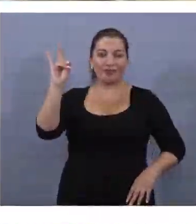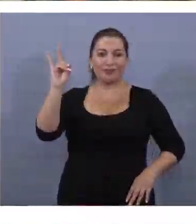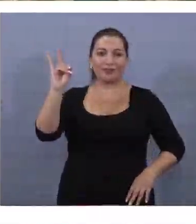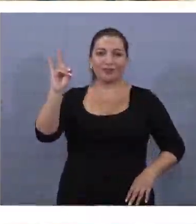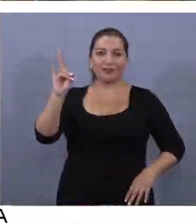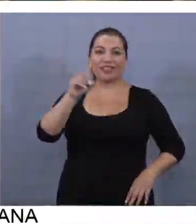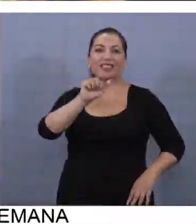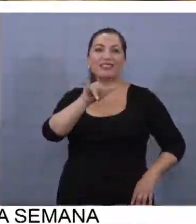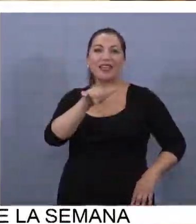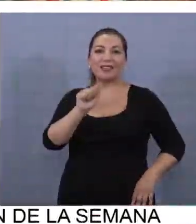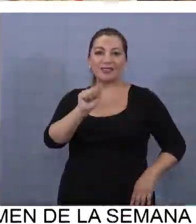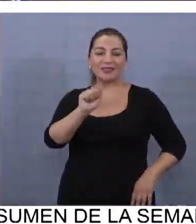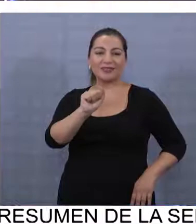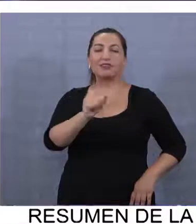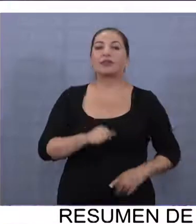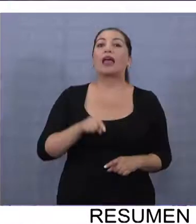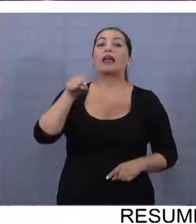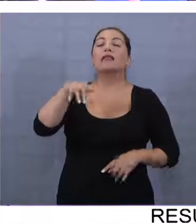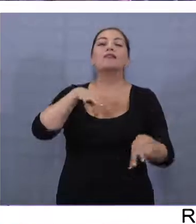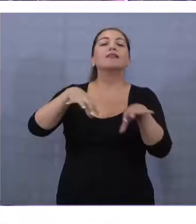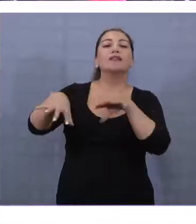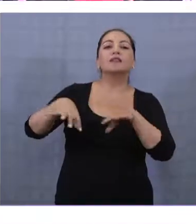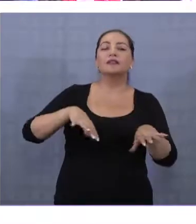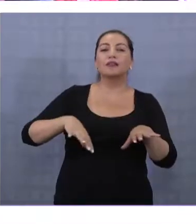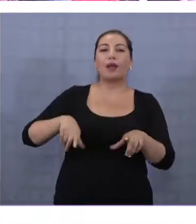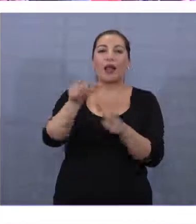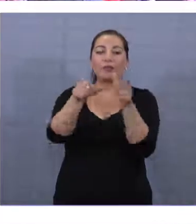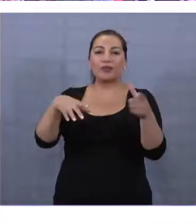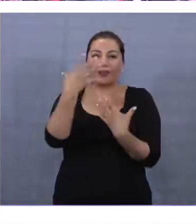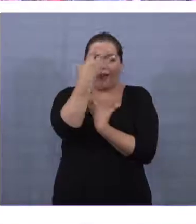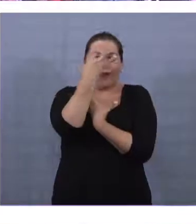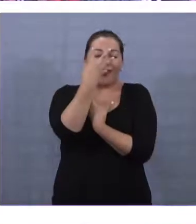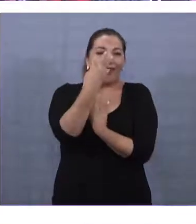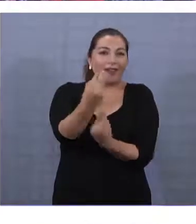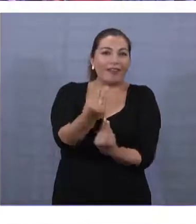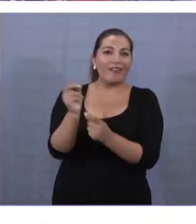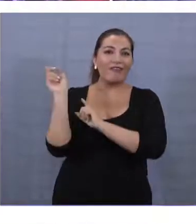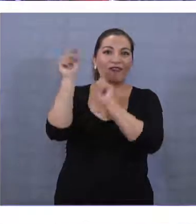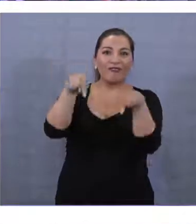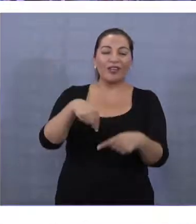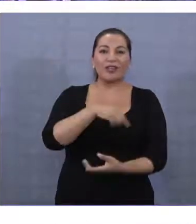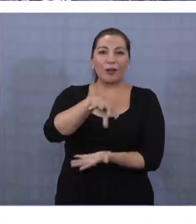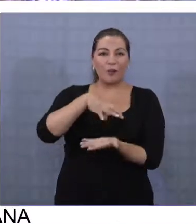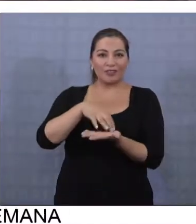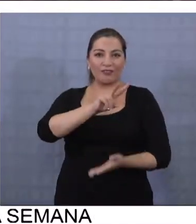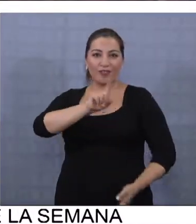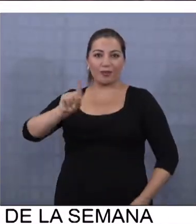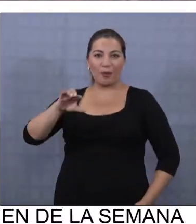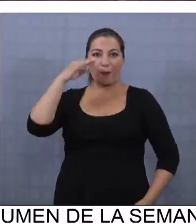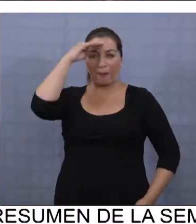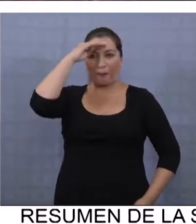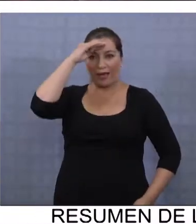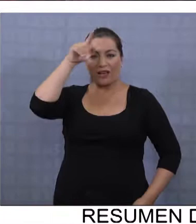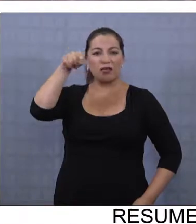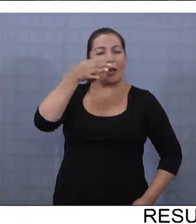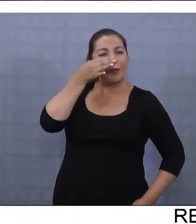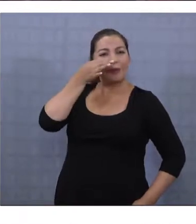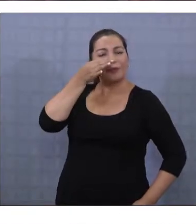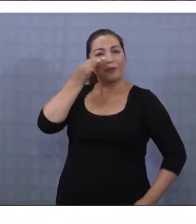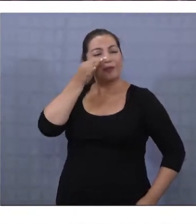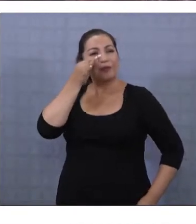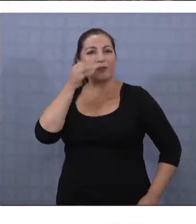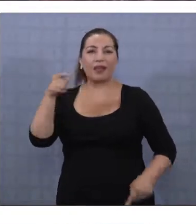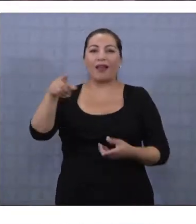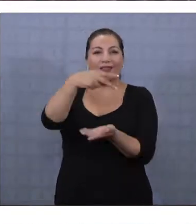la salla. El evento logró cautivar a los espectadores que llegaron hasta la Plaza 21 de Mayo a observar